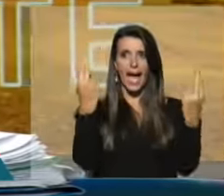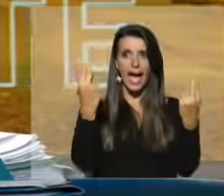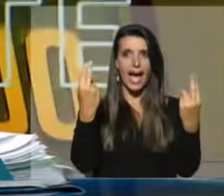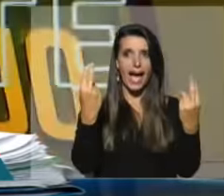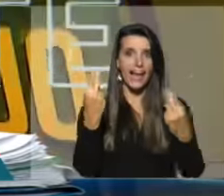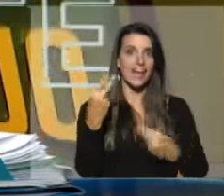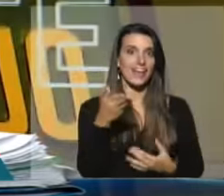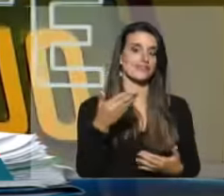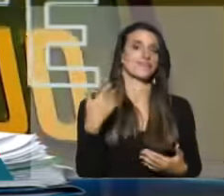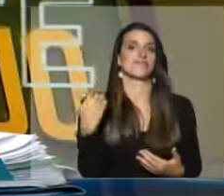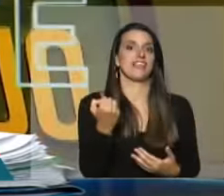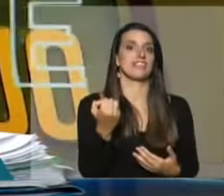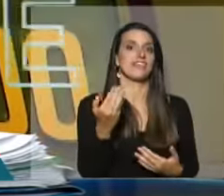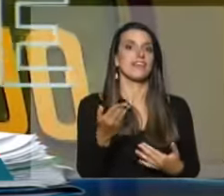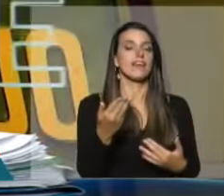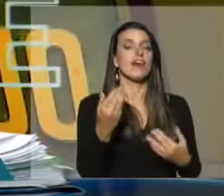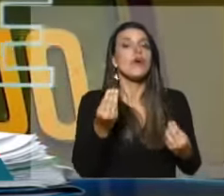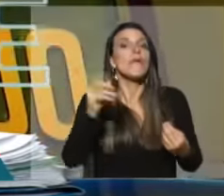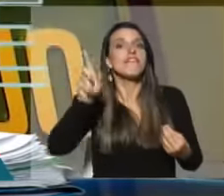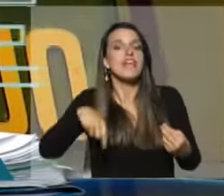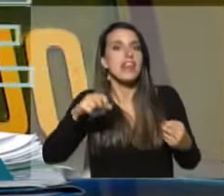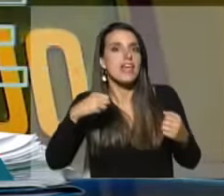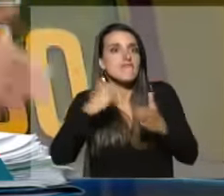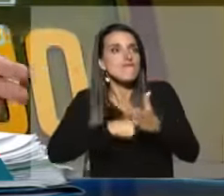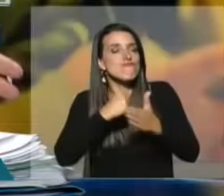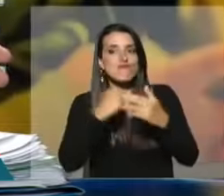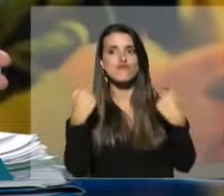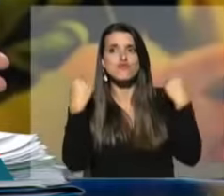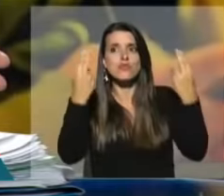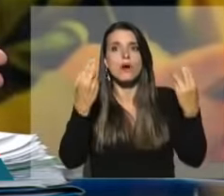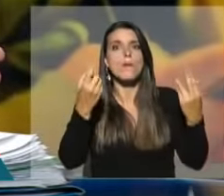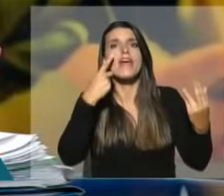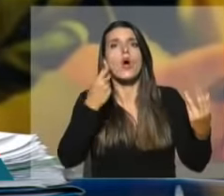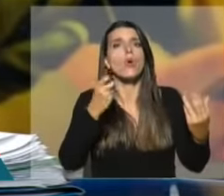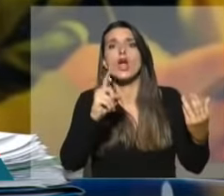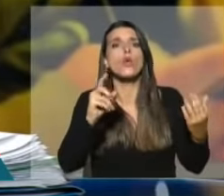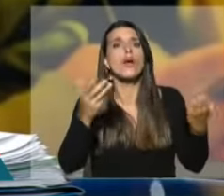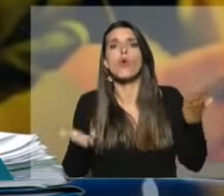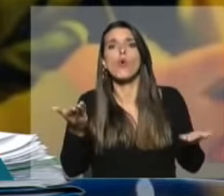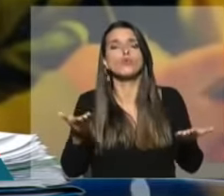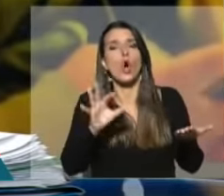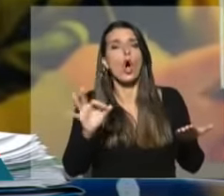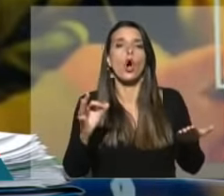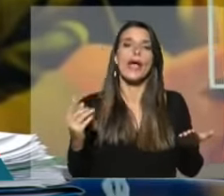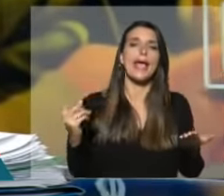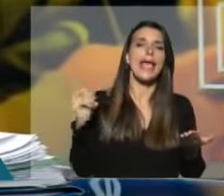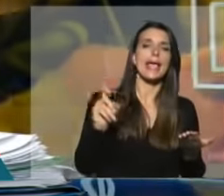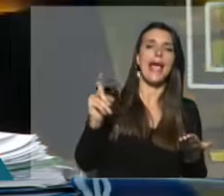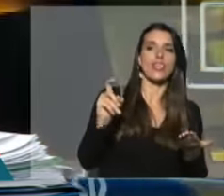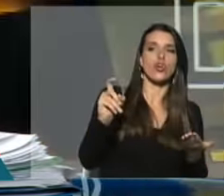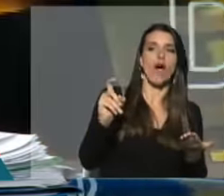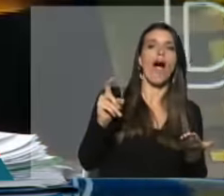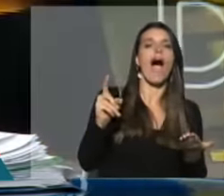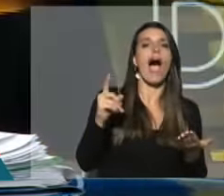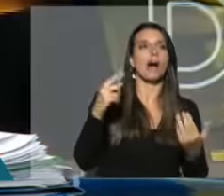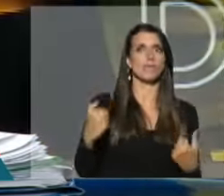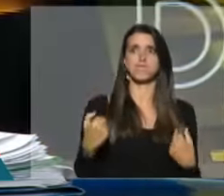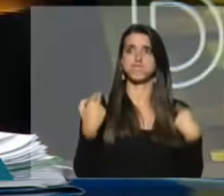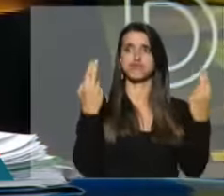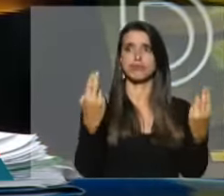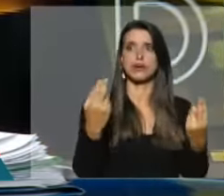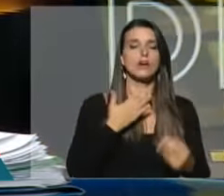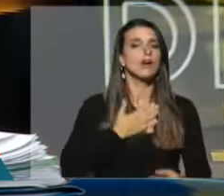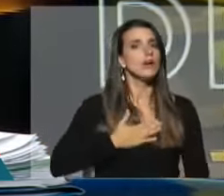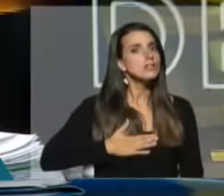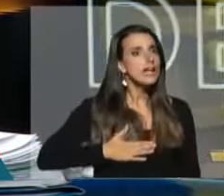flaquezas. Y la rebeldía surge a partir de la injusticia o del engaño. Y lo decimos acá con toda tranquilidad,